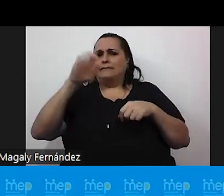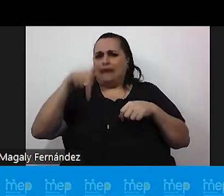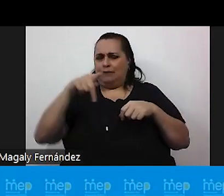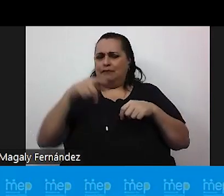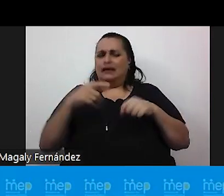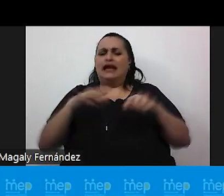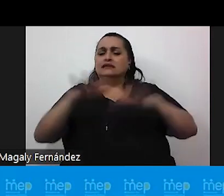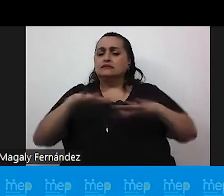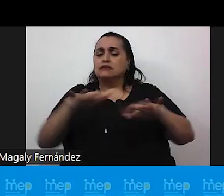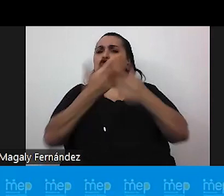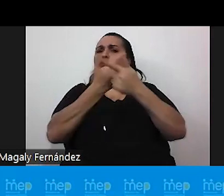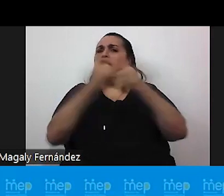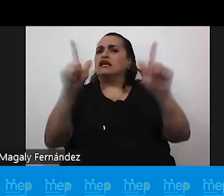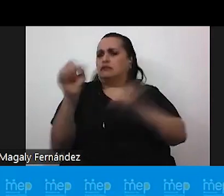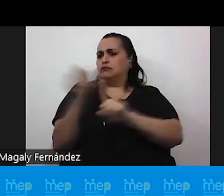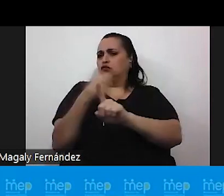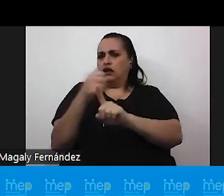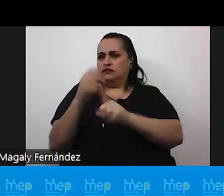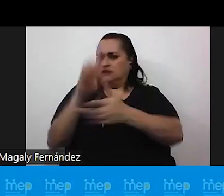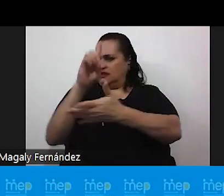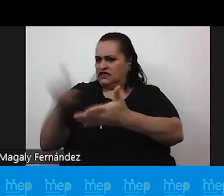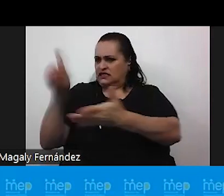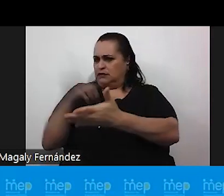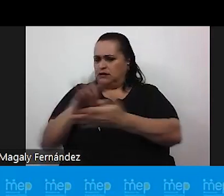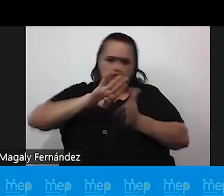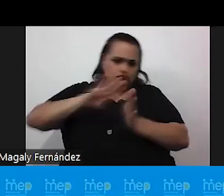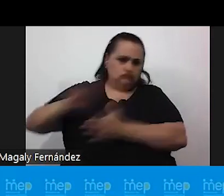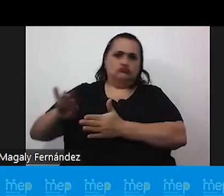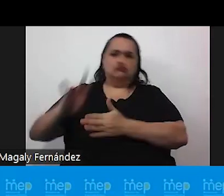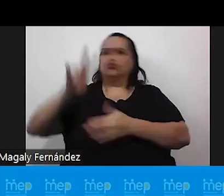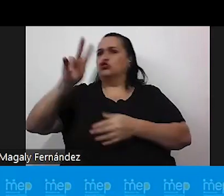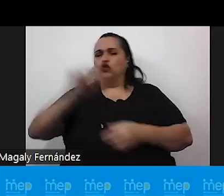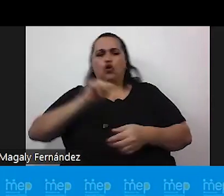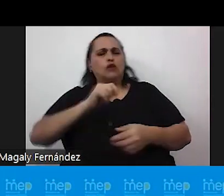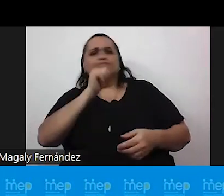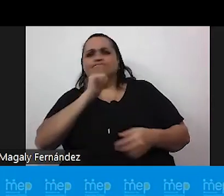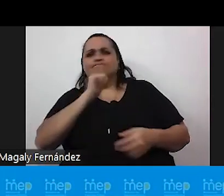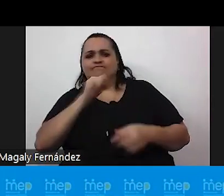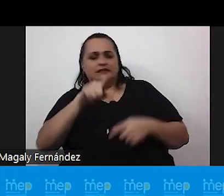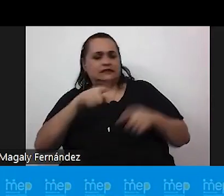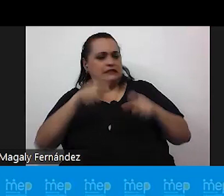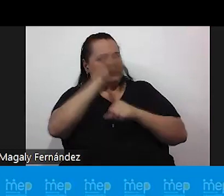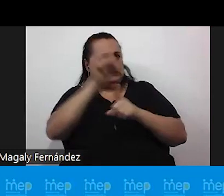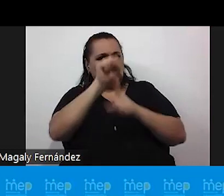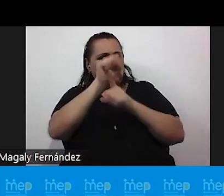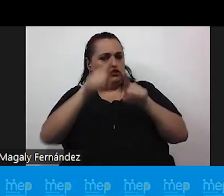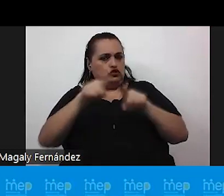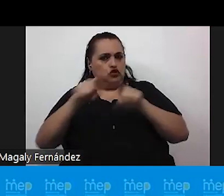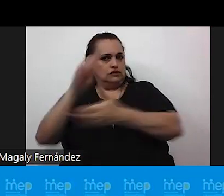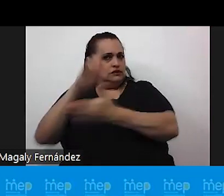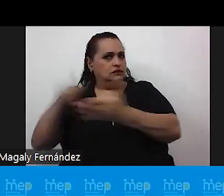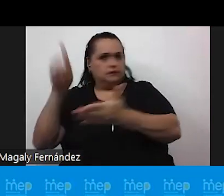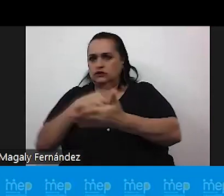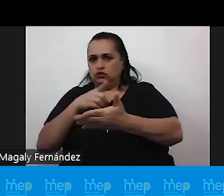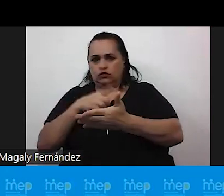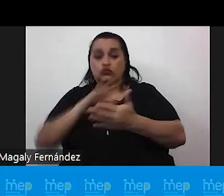violencia de discriminación y que no se van a tolerar este tipo de actos o situaciones para que toda la